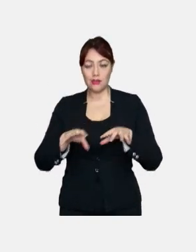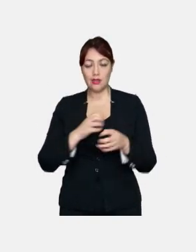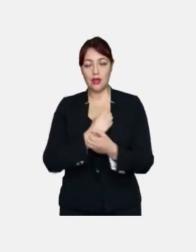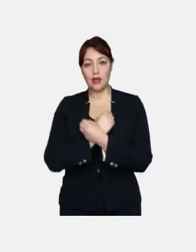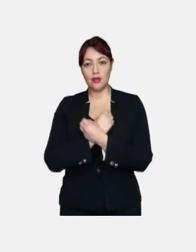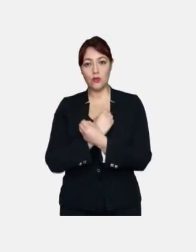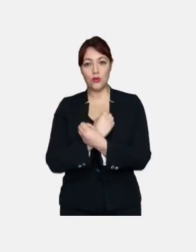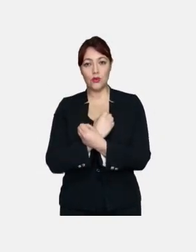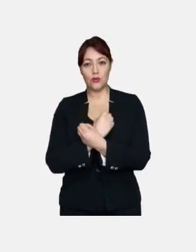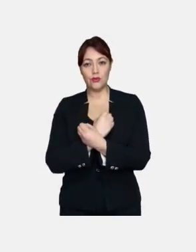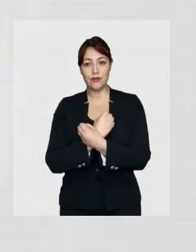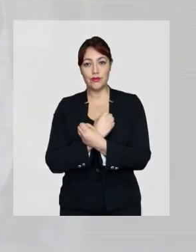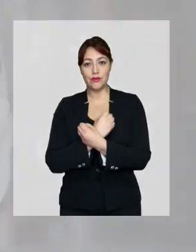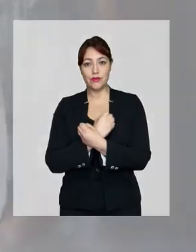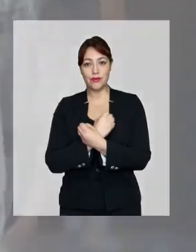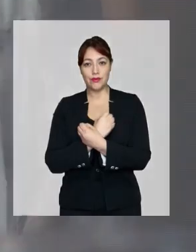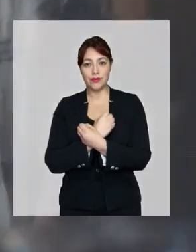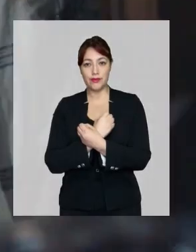amor.